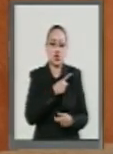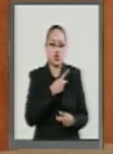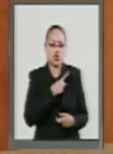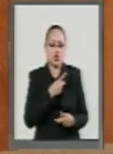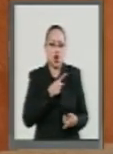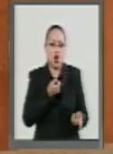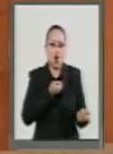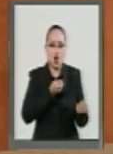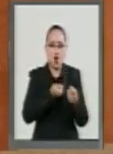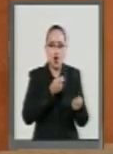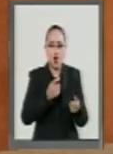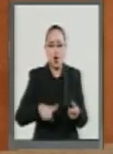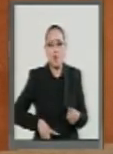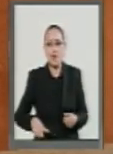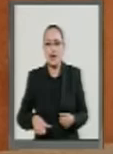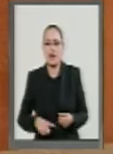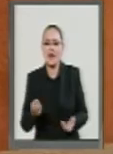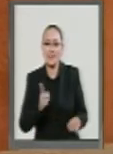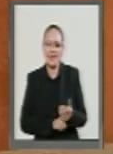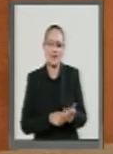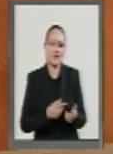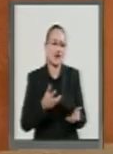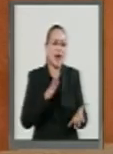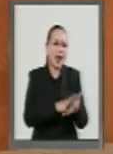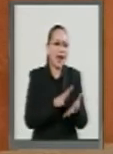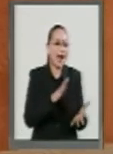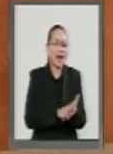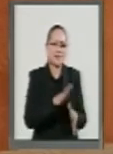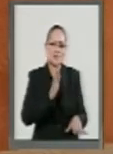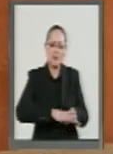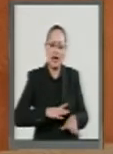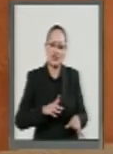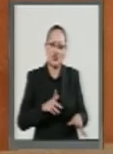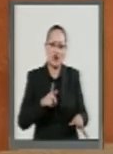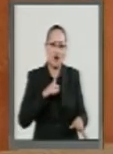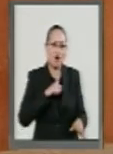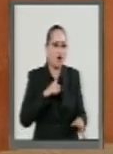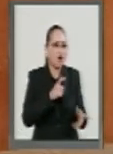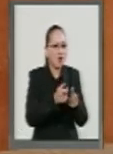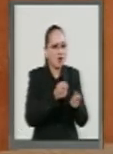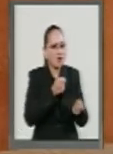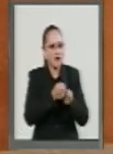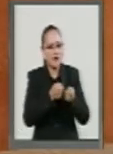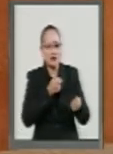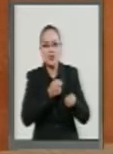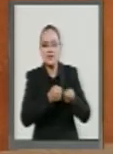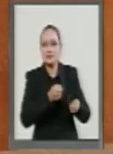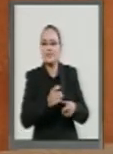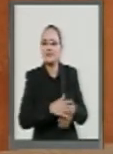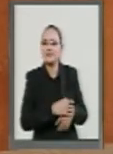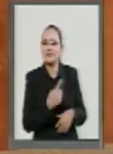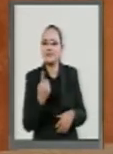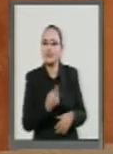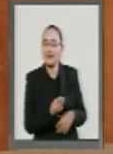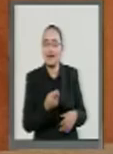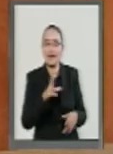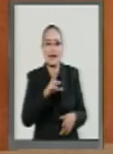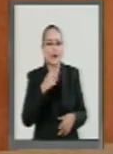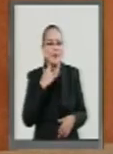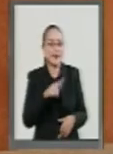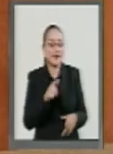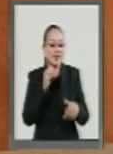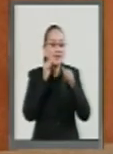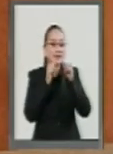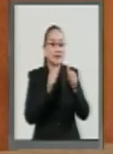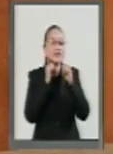disputa permanente en los penales de México porque no se ha querido atender el tema